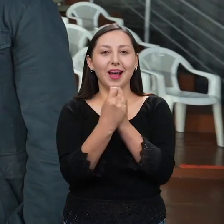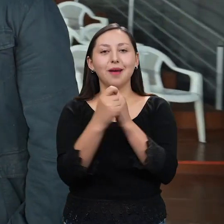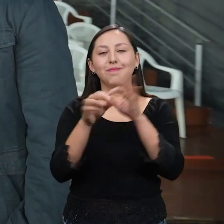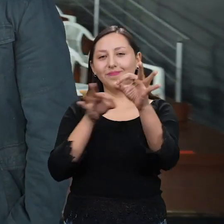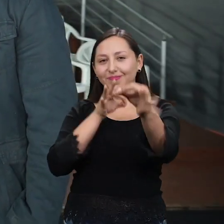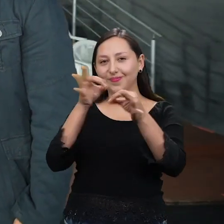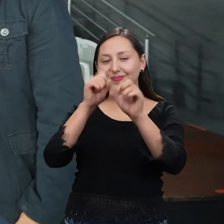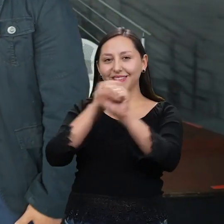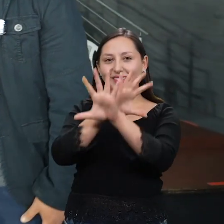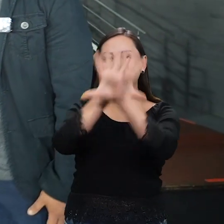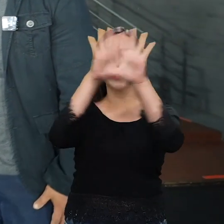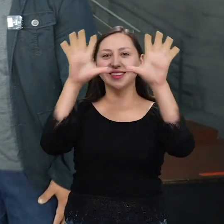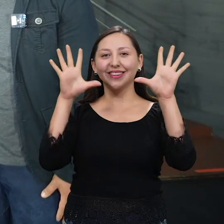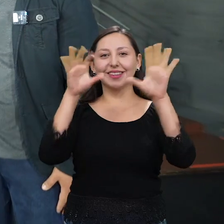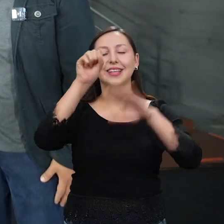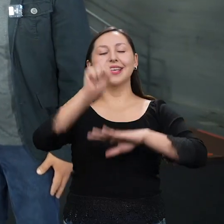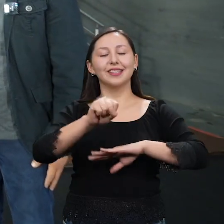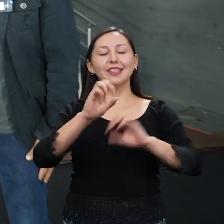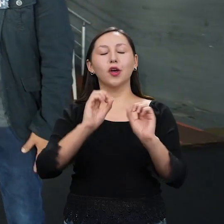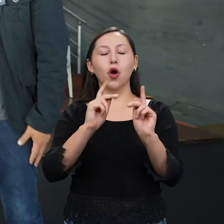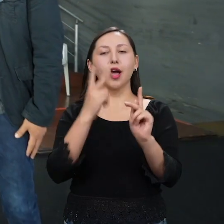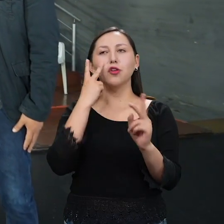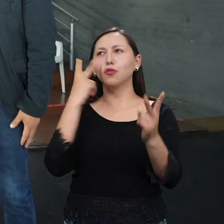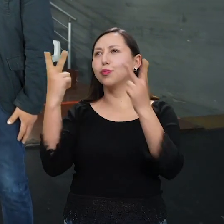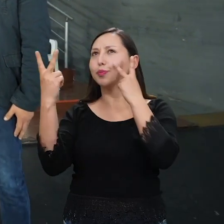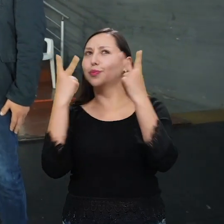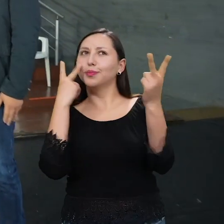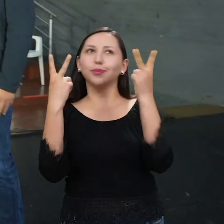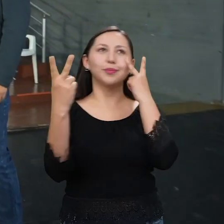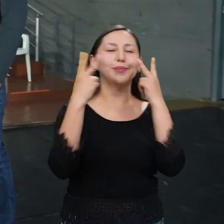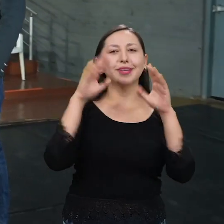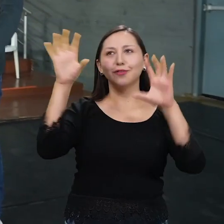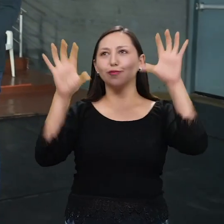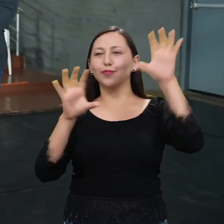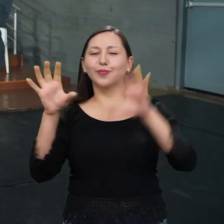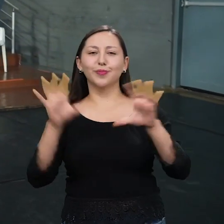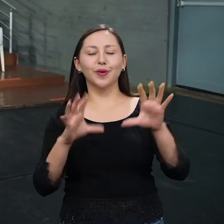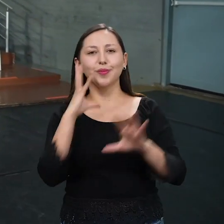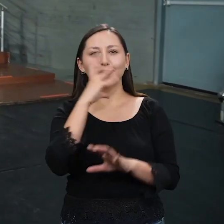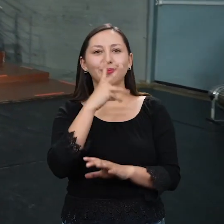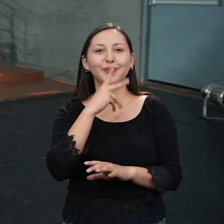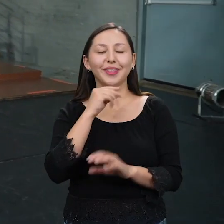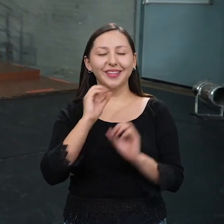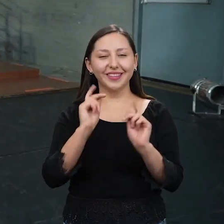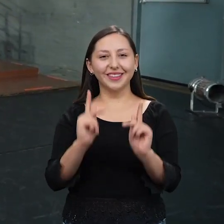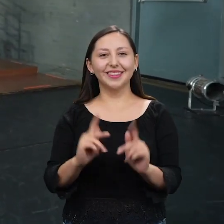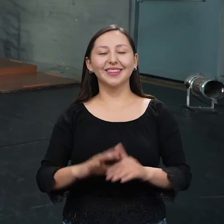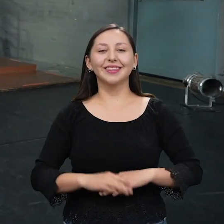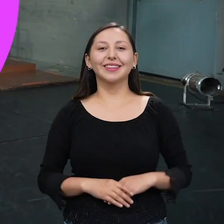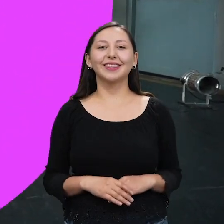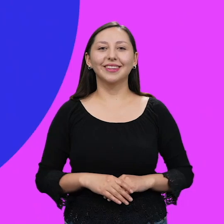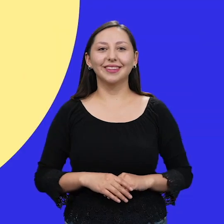ahora te enseño. ¡Claro, claro! Anda nomás y yo veo que hay aquí. Ok, te veo al rato. Ya.